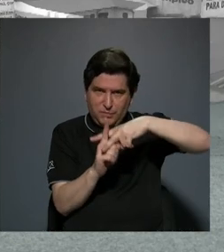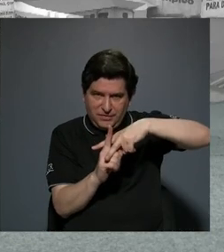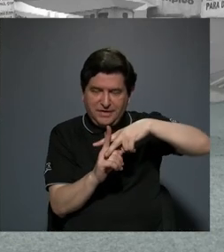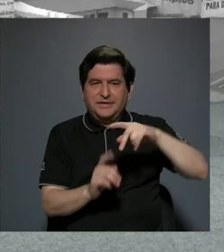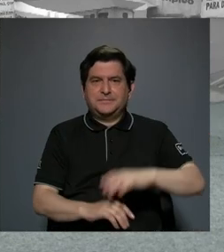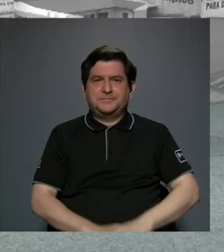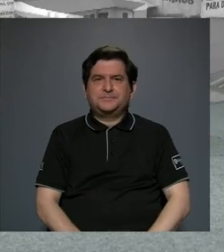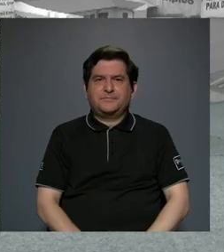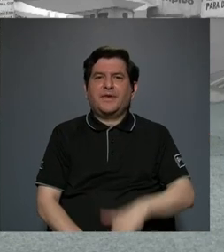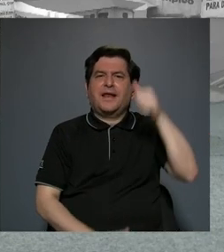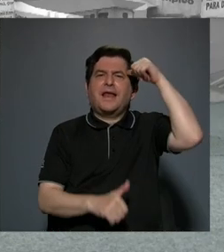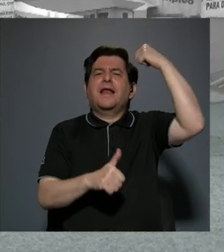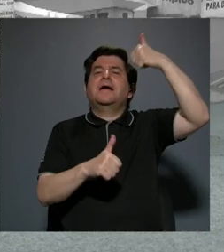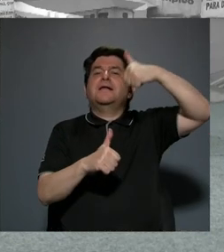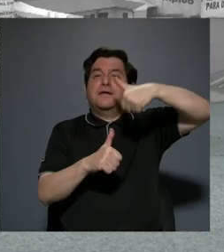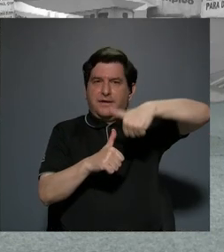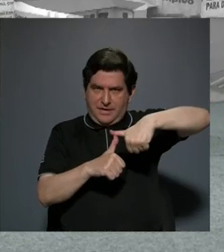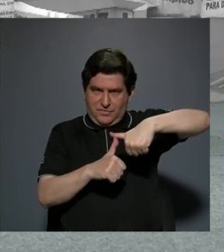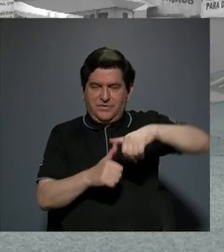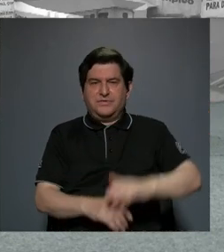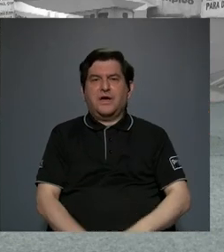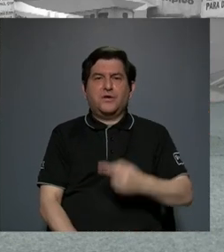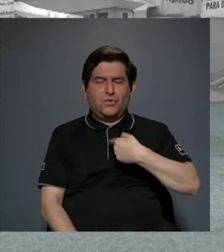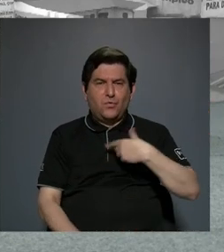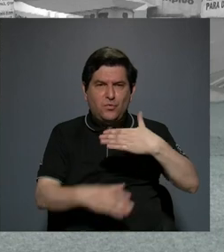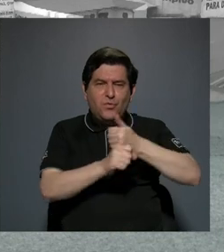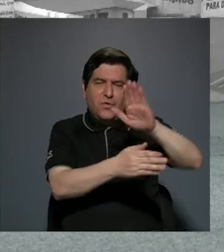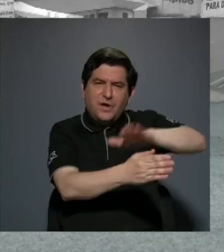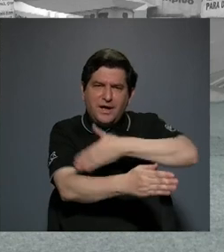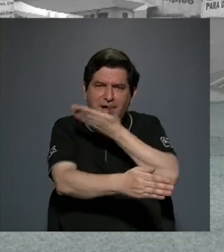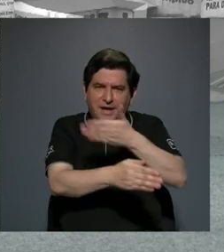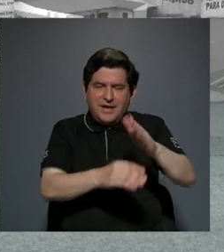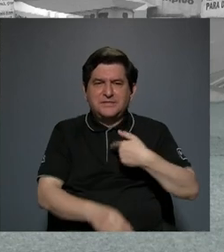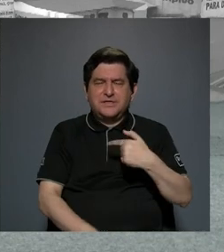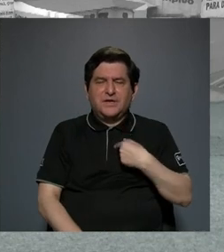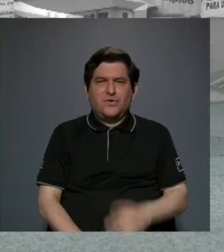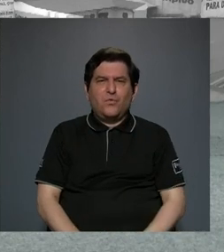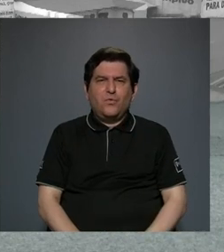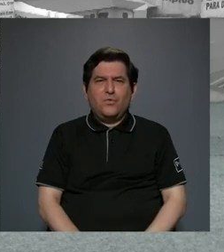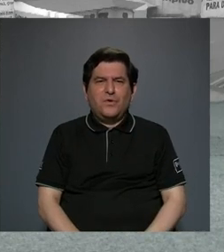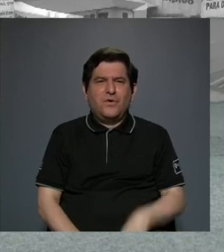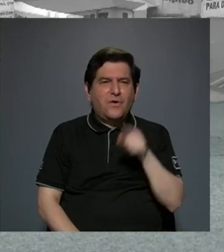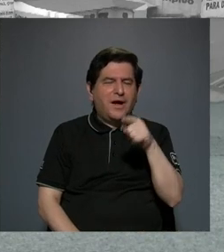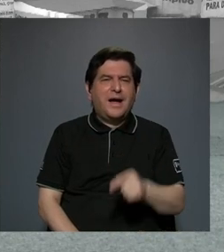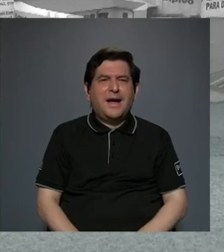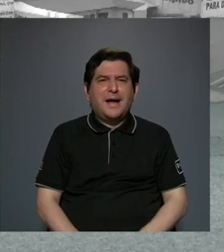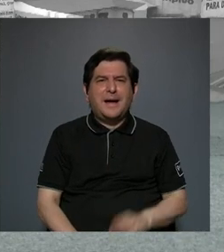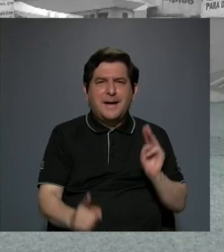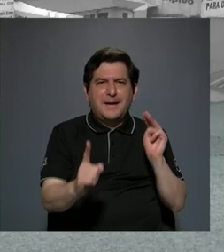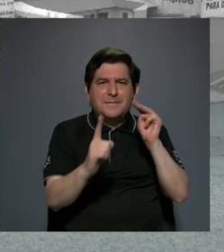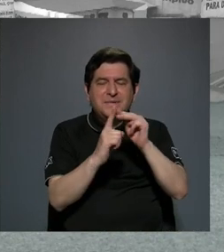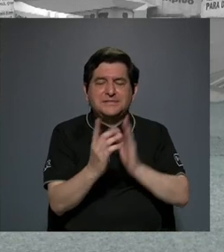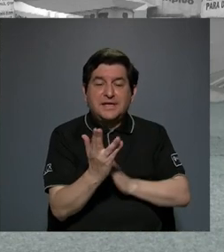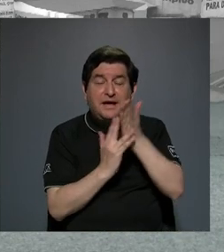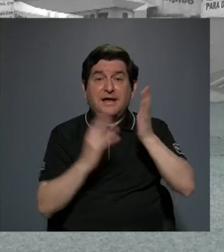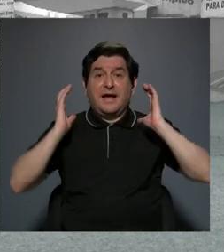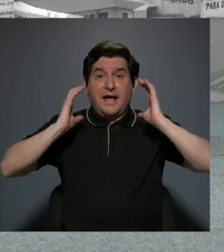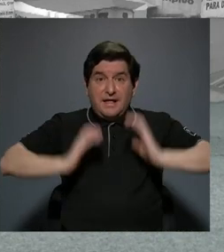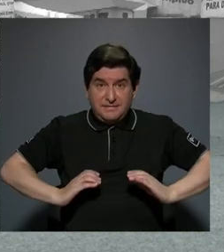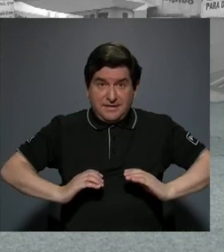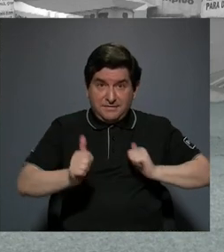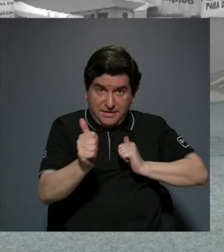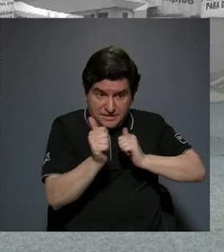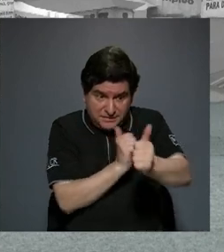y hay que recordar verdad que cuando uno hace música uno está filtrando un mensaje a través del cuerpo ya sea